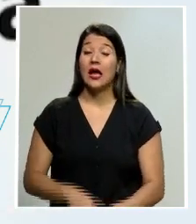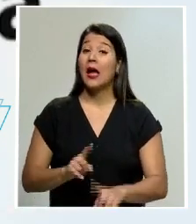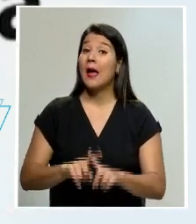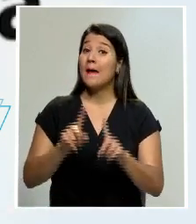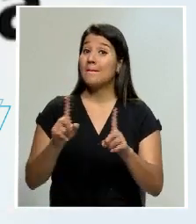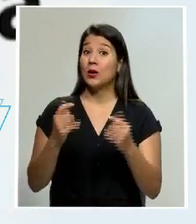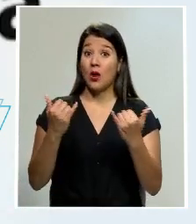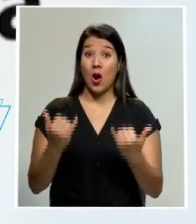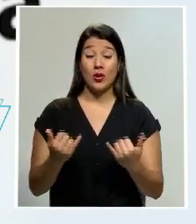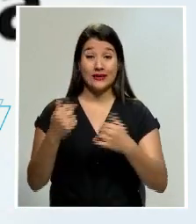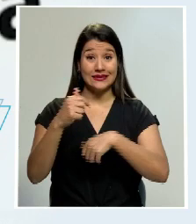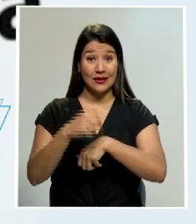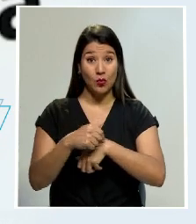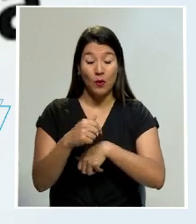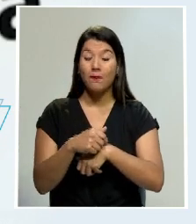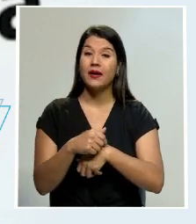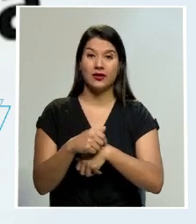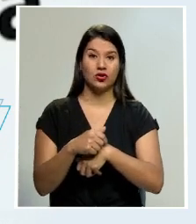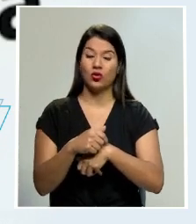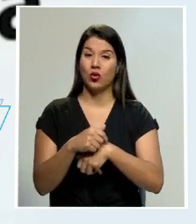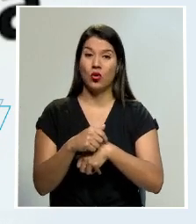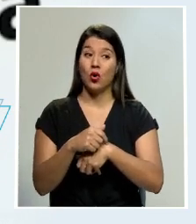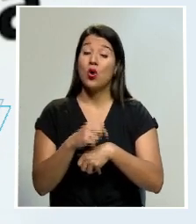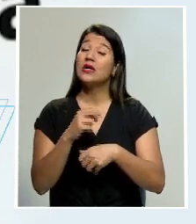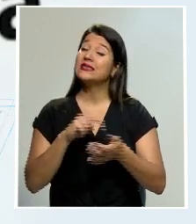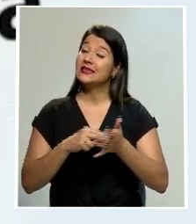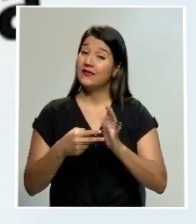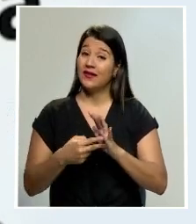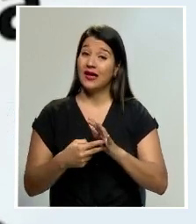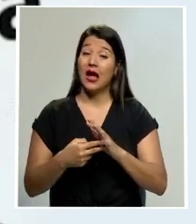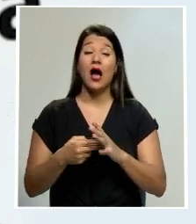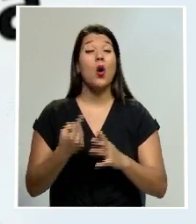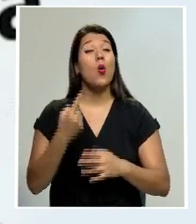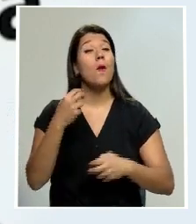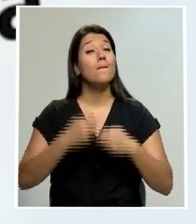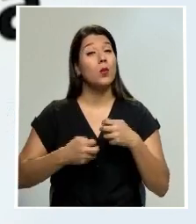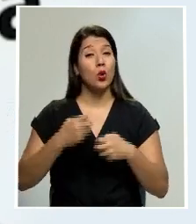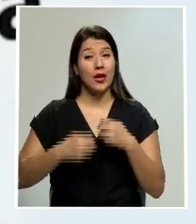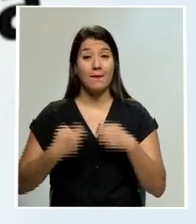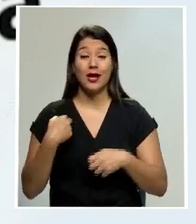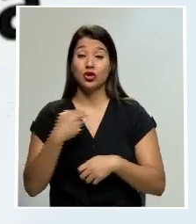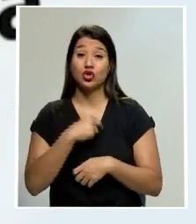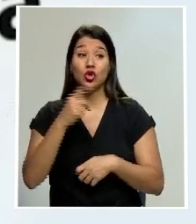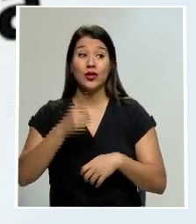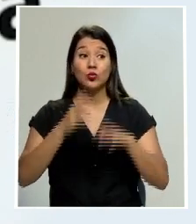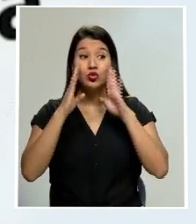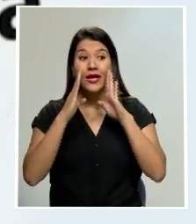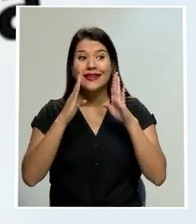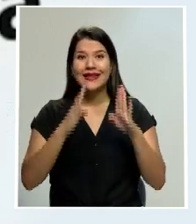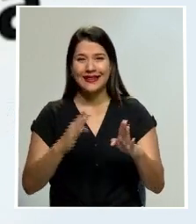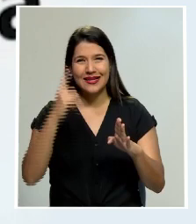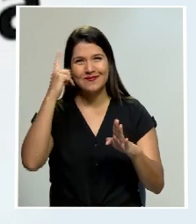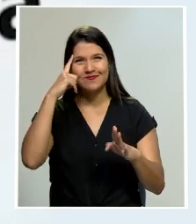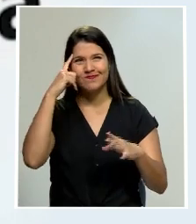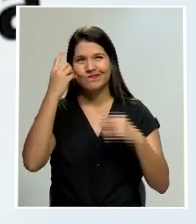en este momento se nos está convirtiendo en un problemita que tenemos que entrar a revisar, para ver de qué manera